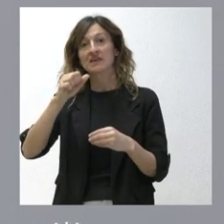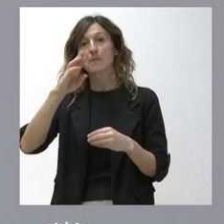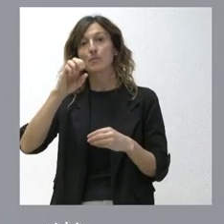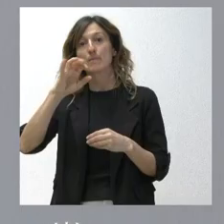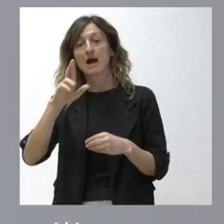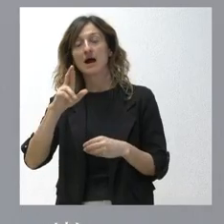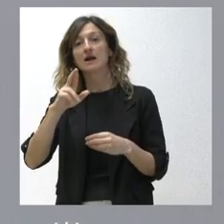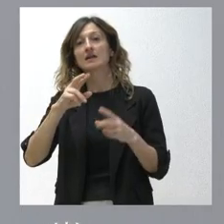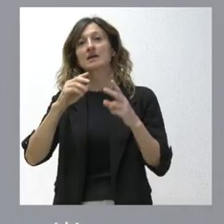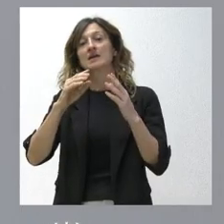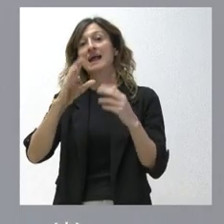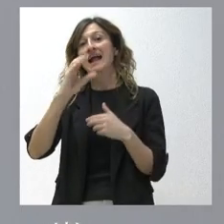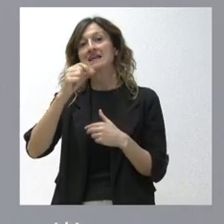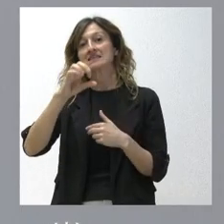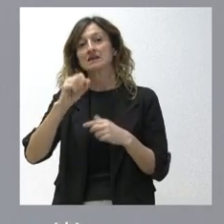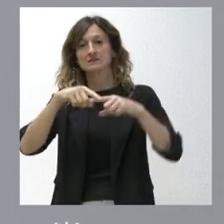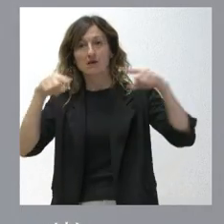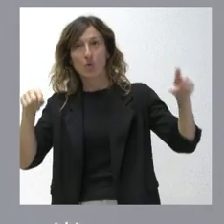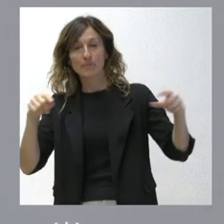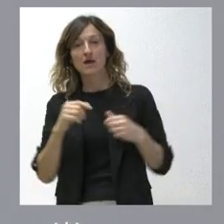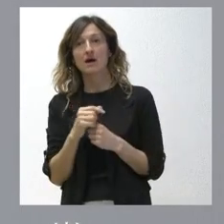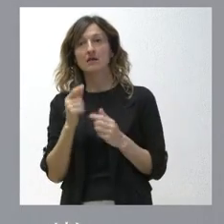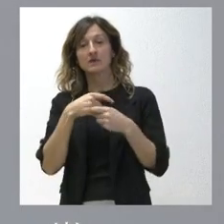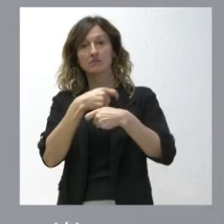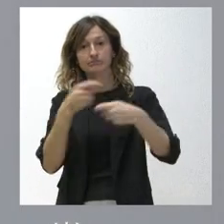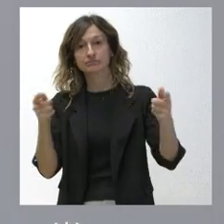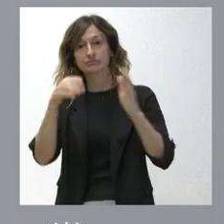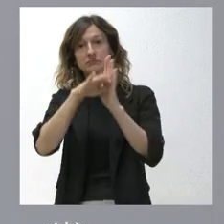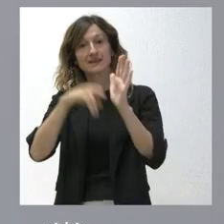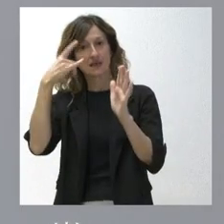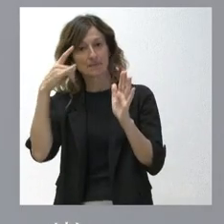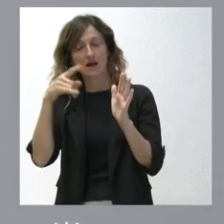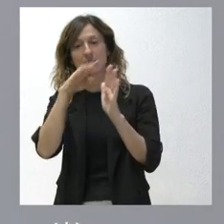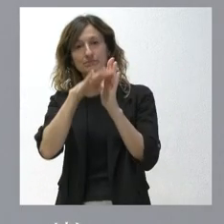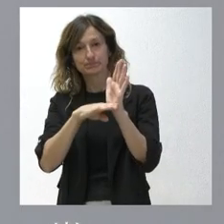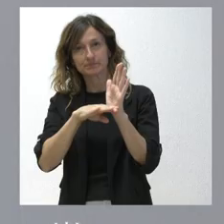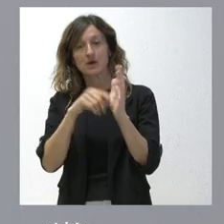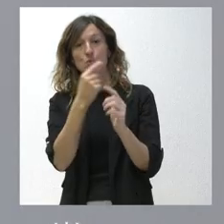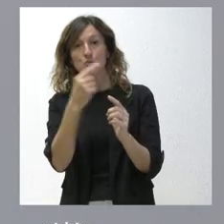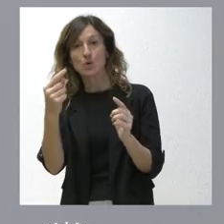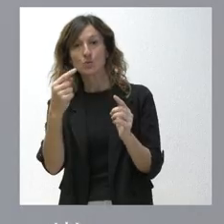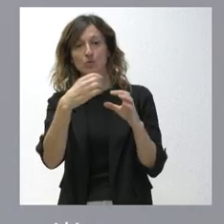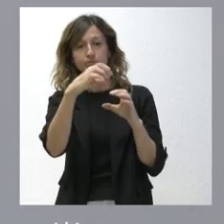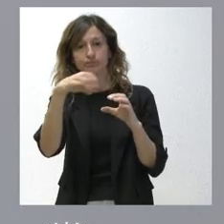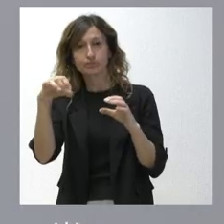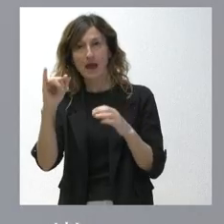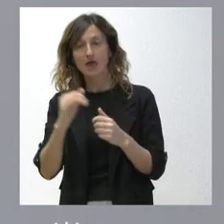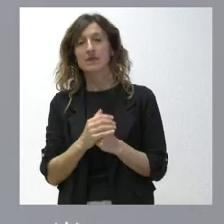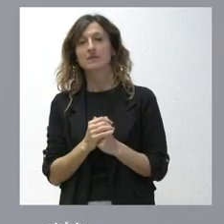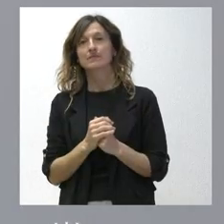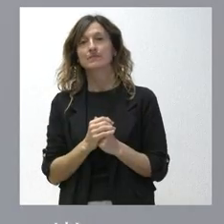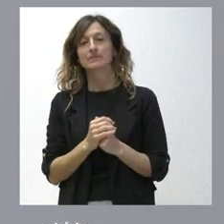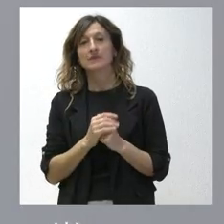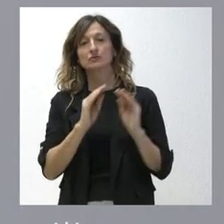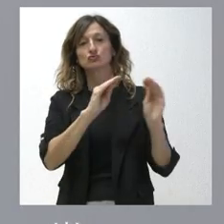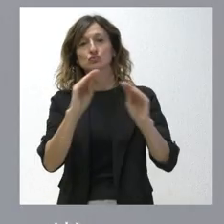Salamanca y las casillas en Segovia. Tienen ustedes la distribución del importe para cada una de esas bases en cada una de